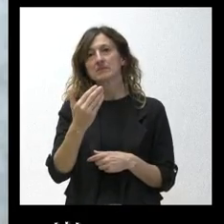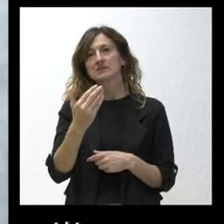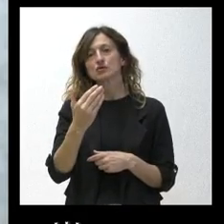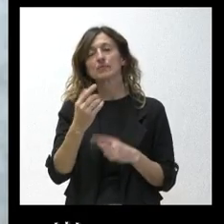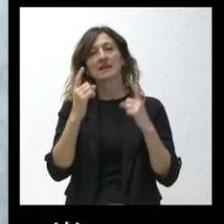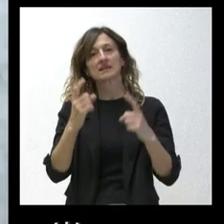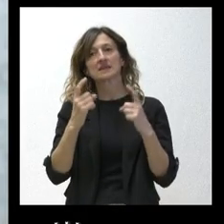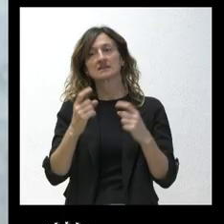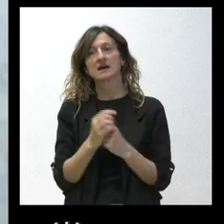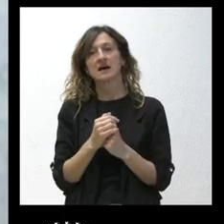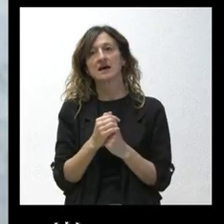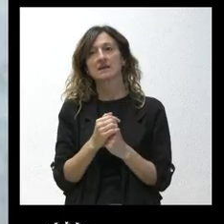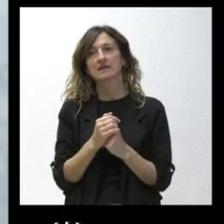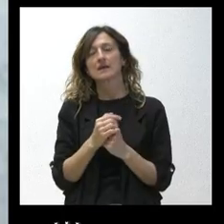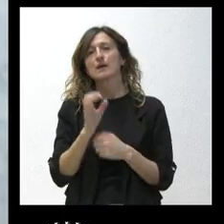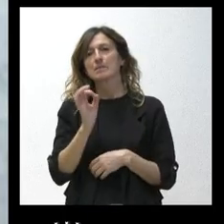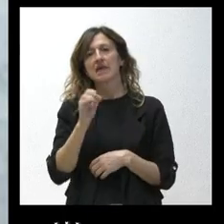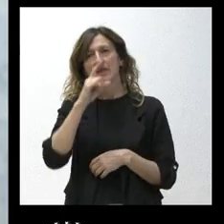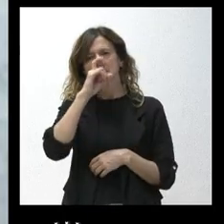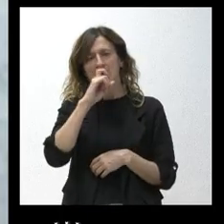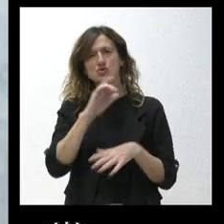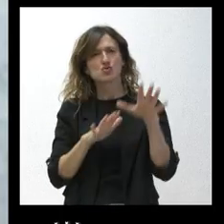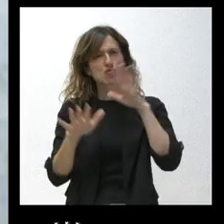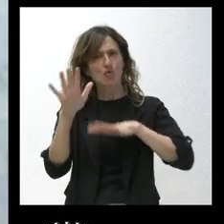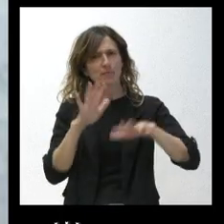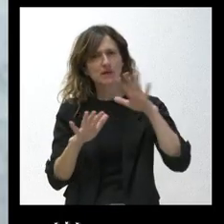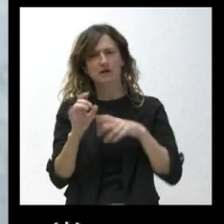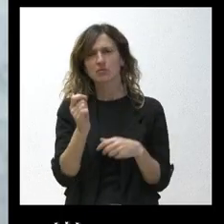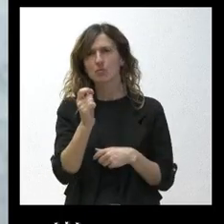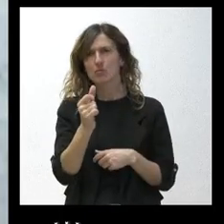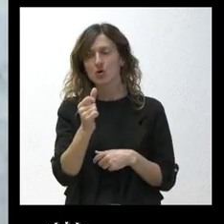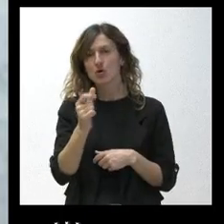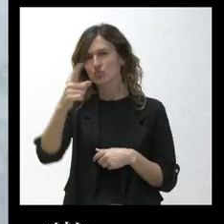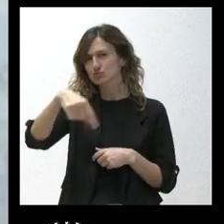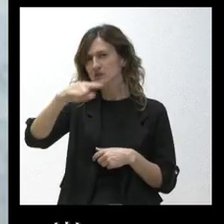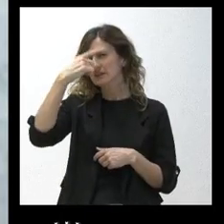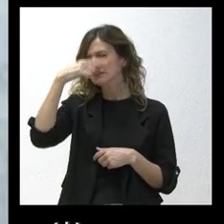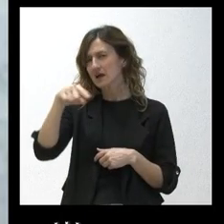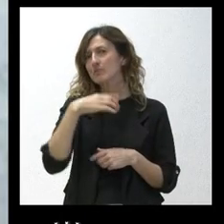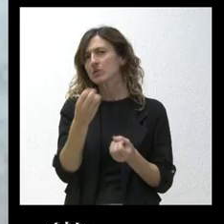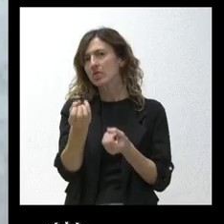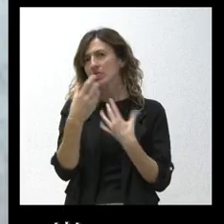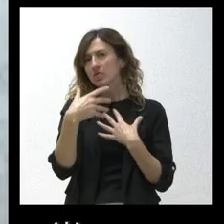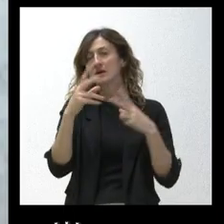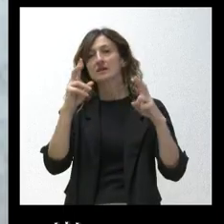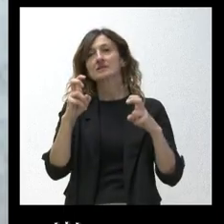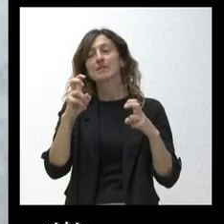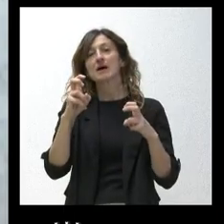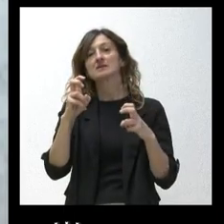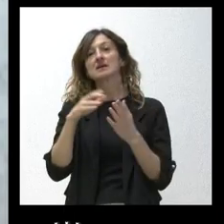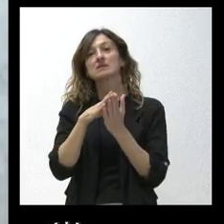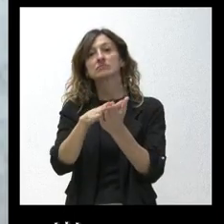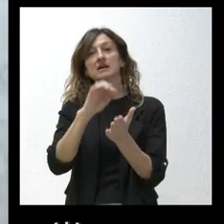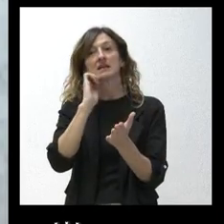cabo, pero, bueno, es verdad que este año se ha complicado todo un poco. No sé si saben, nos pueden decir algo del recurso que presentaron